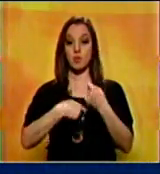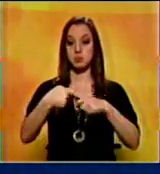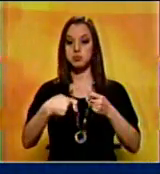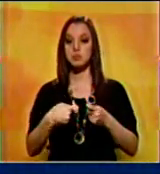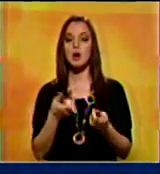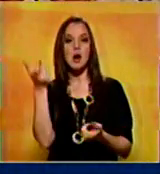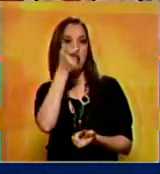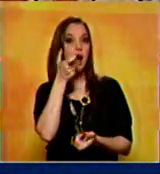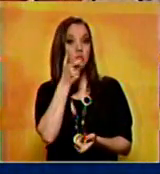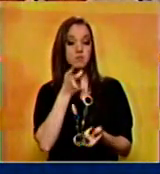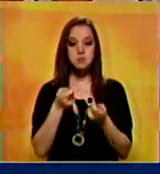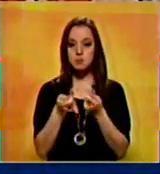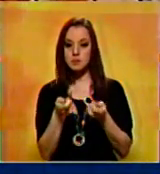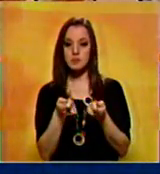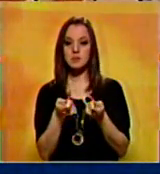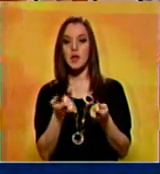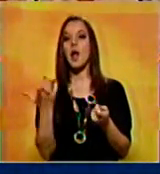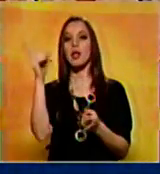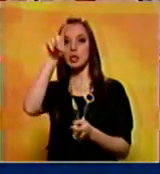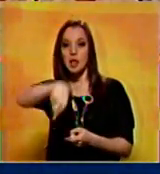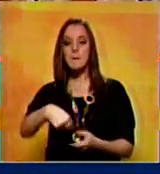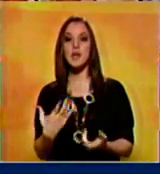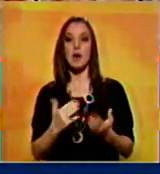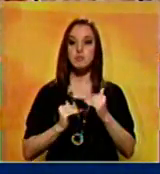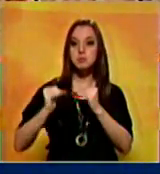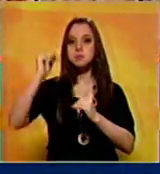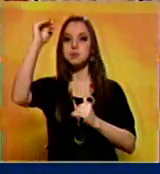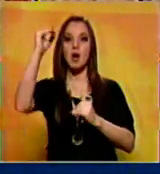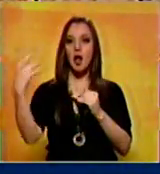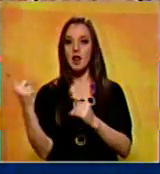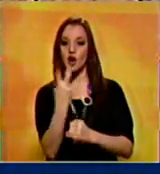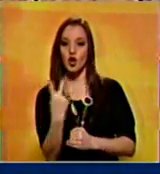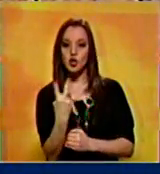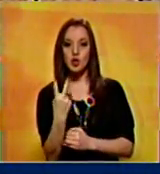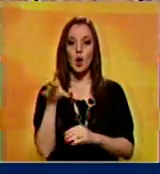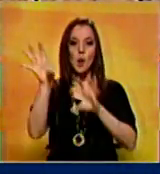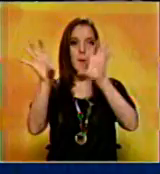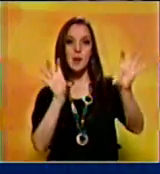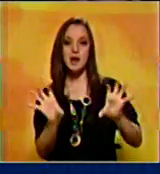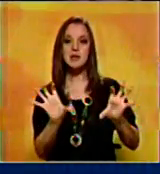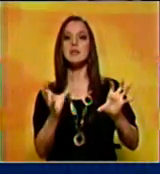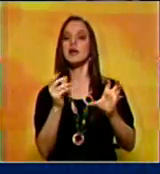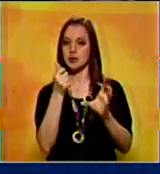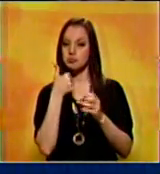mecanismos para que pueda incrementarse, pues los dos países van a salir beneficiados.